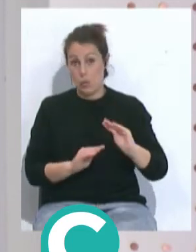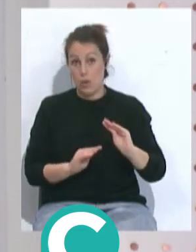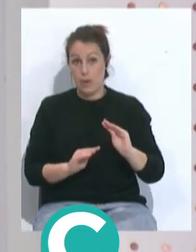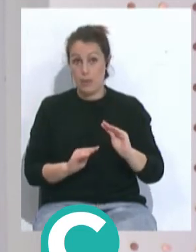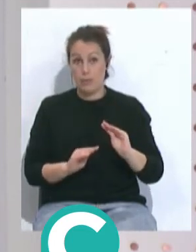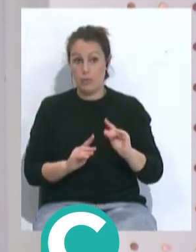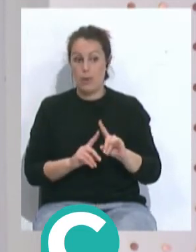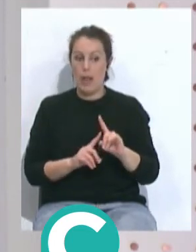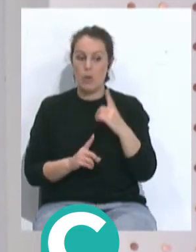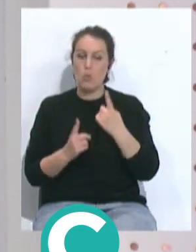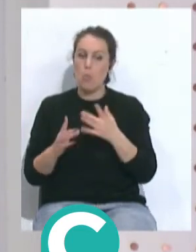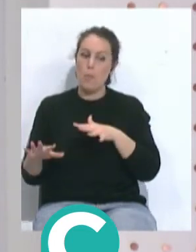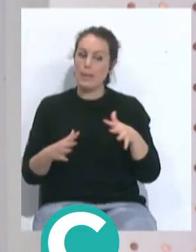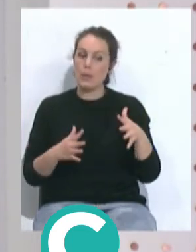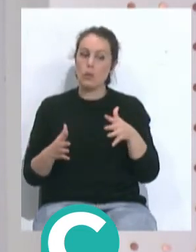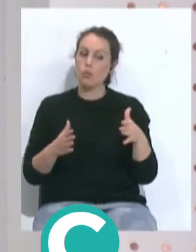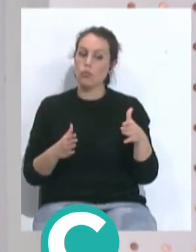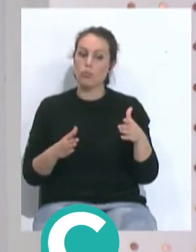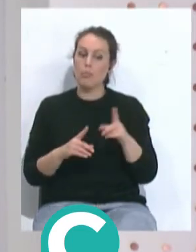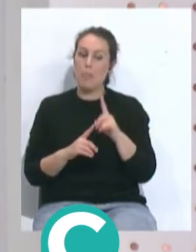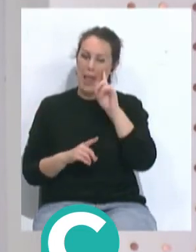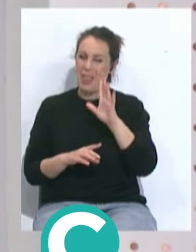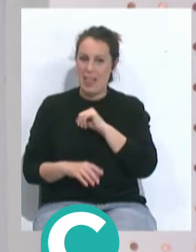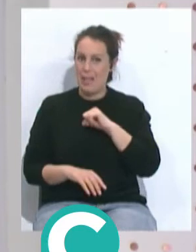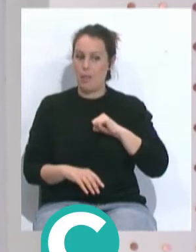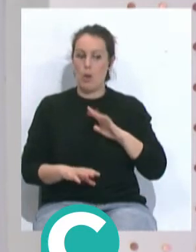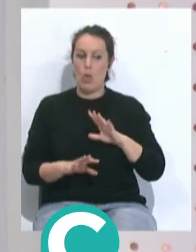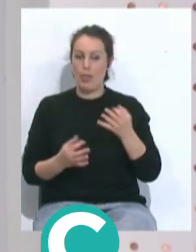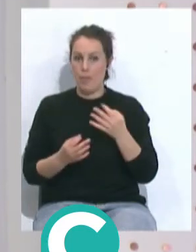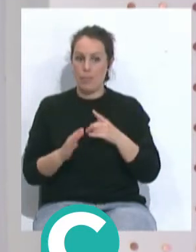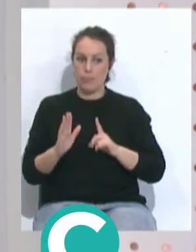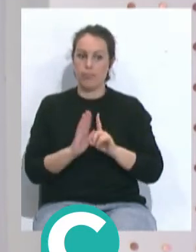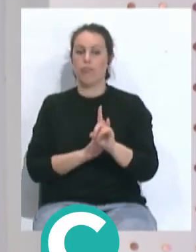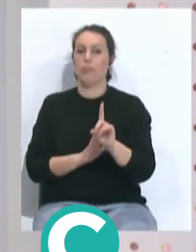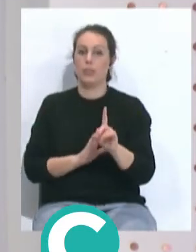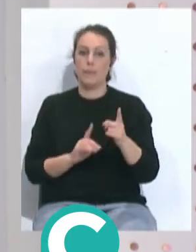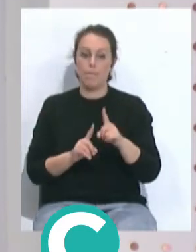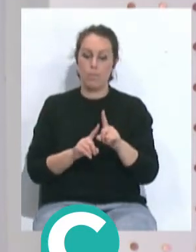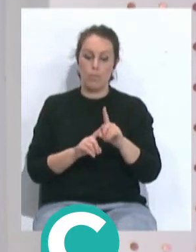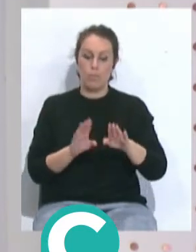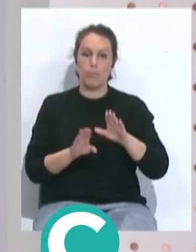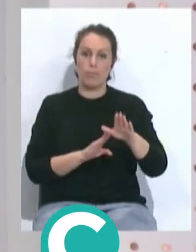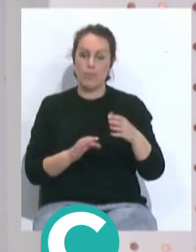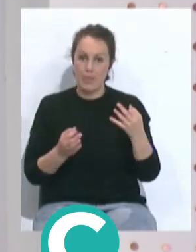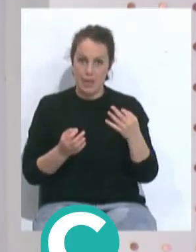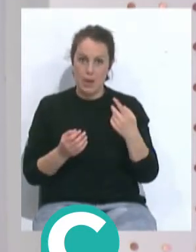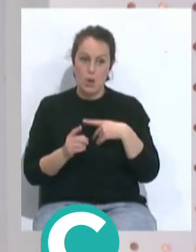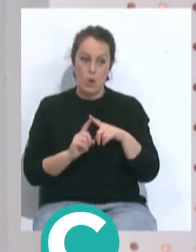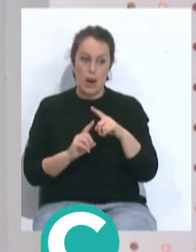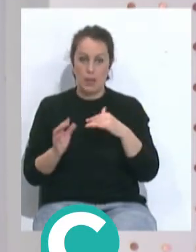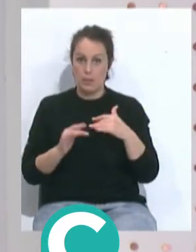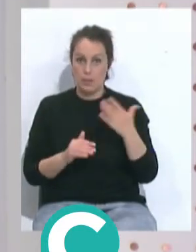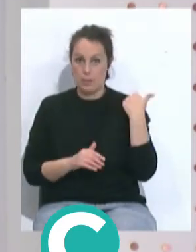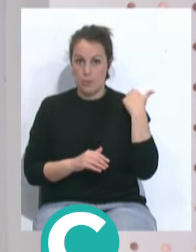peque en algunos momentos de individualista, pero creo que tiene que aparecer y tiene que dar ese paso como lo está haciendo en los últimos